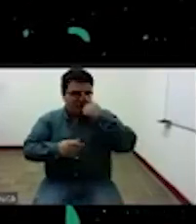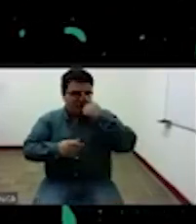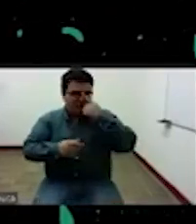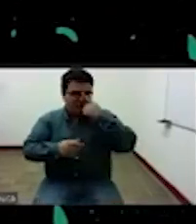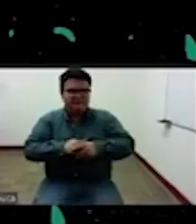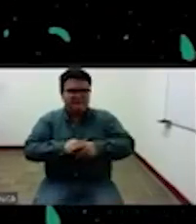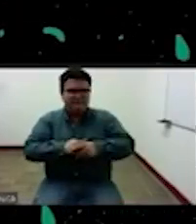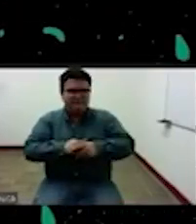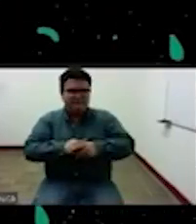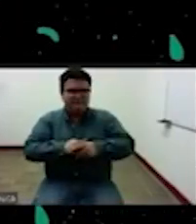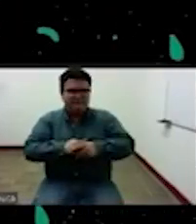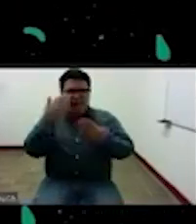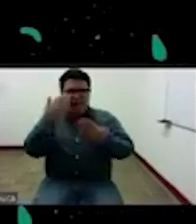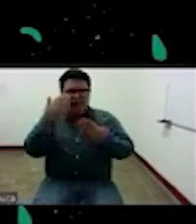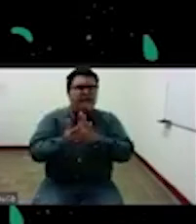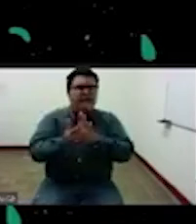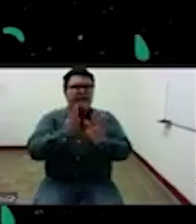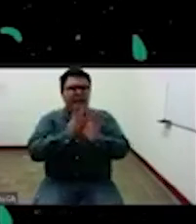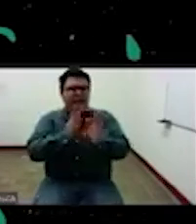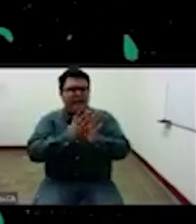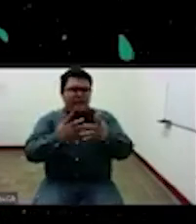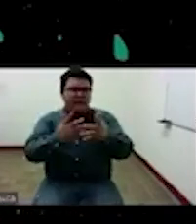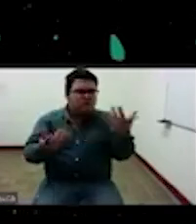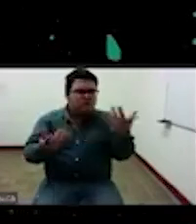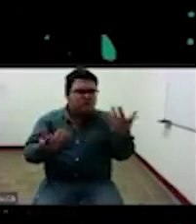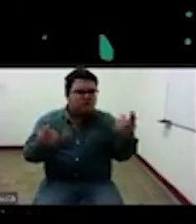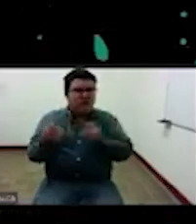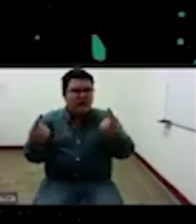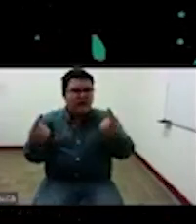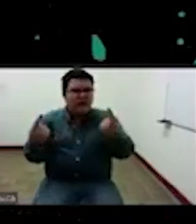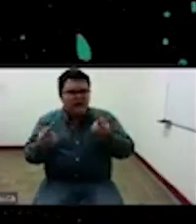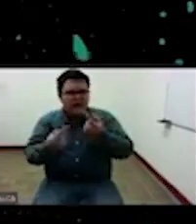habla o nos menciona un poco de acerca de